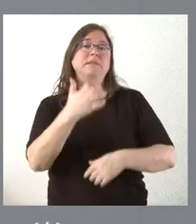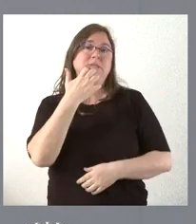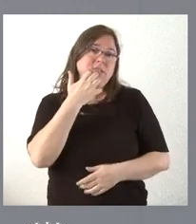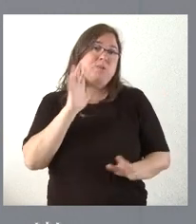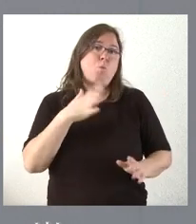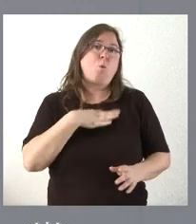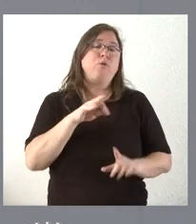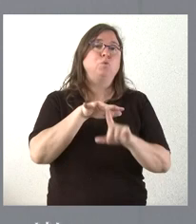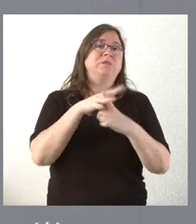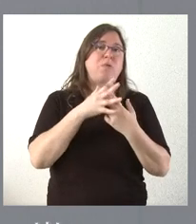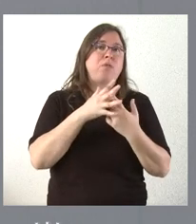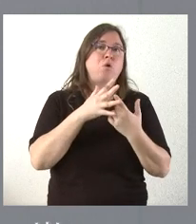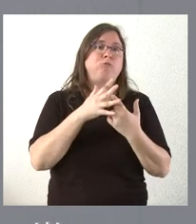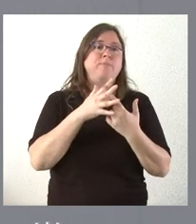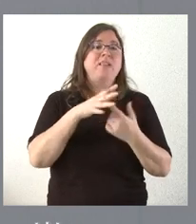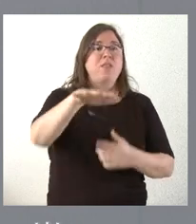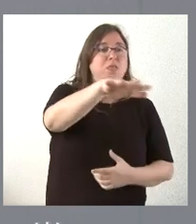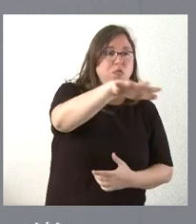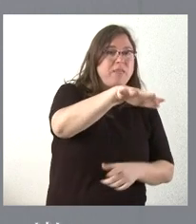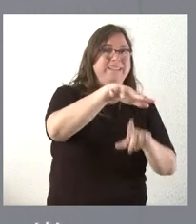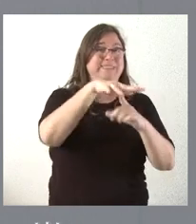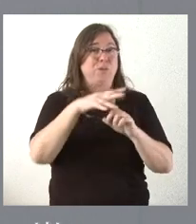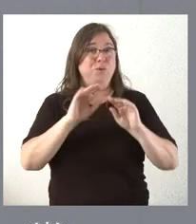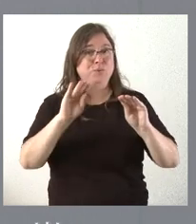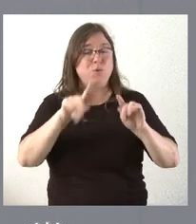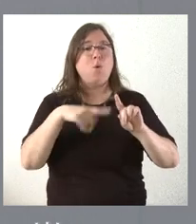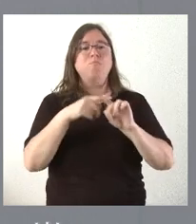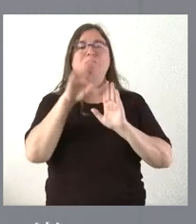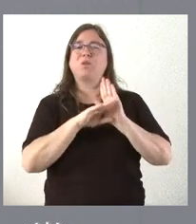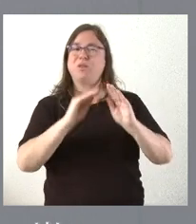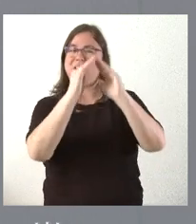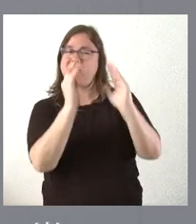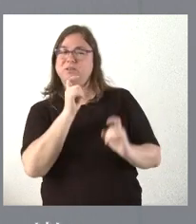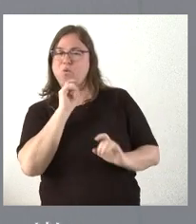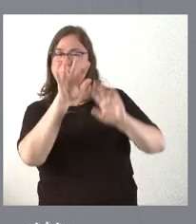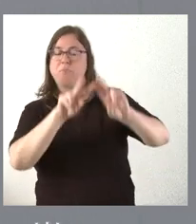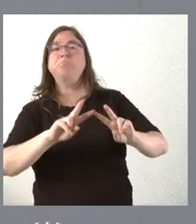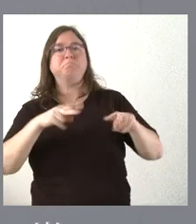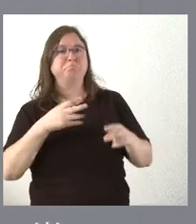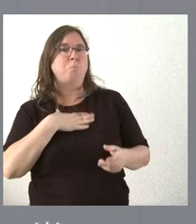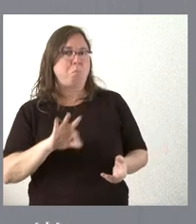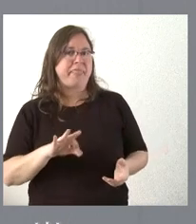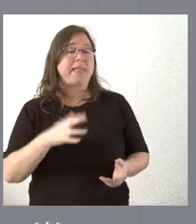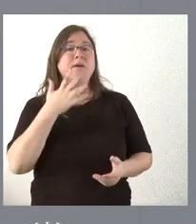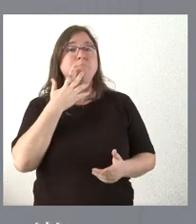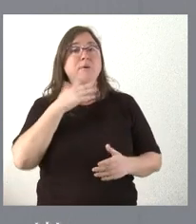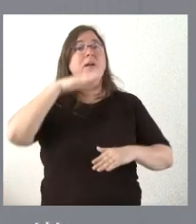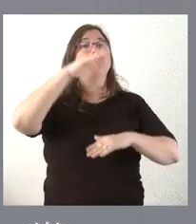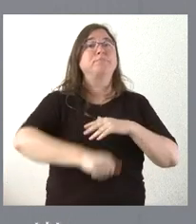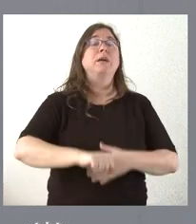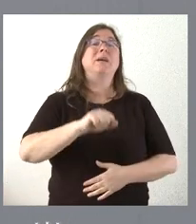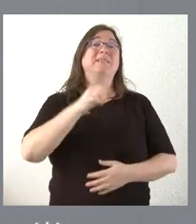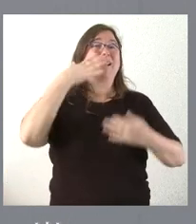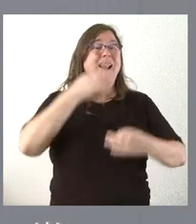circunstancias de la ubicación, situación y condiciones de la vivienda nos lo vayan aconsejando para llegar a este límite de las 81